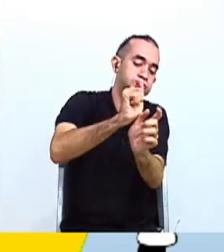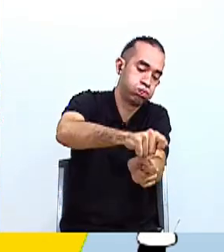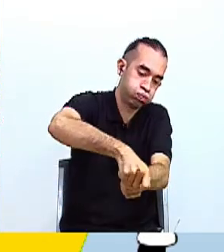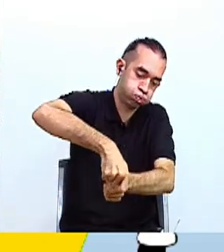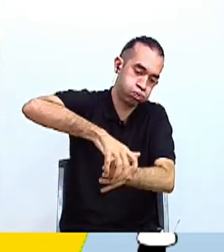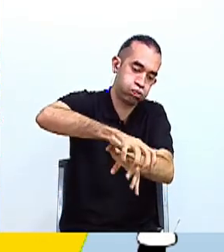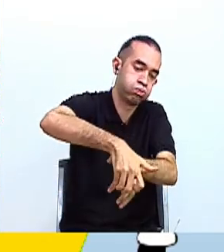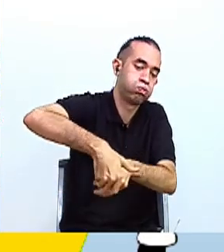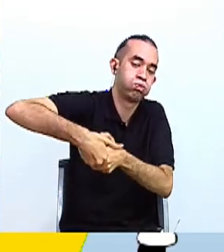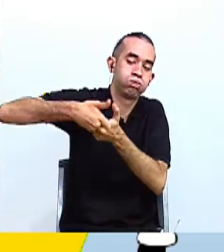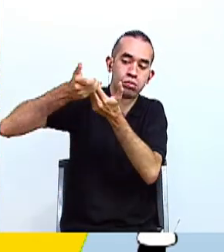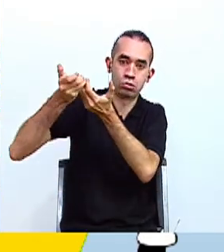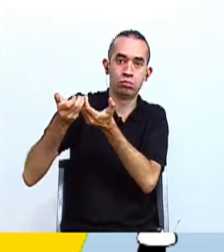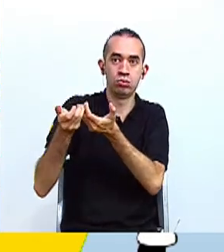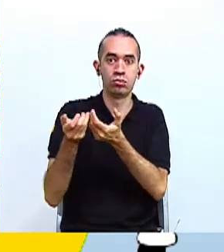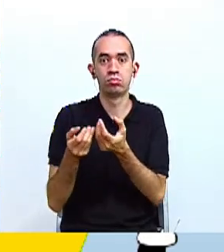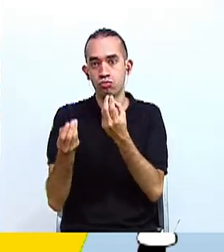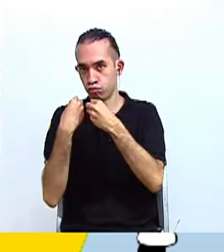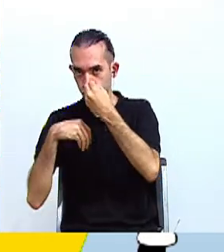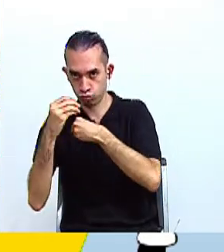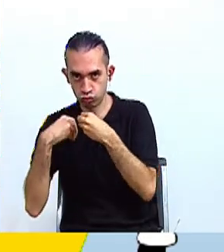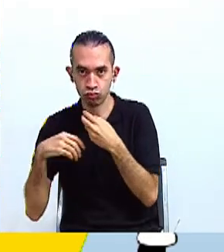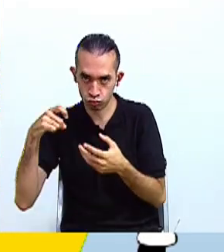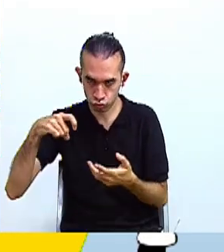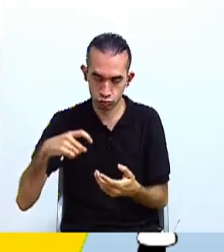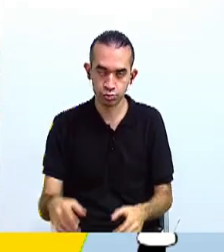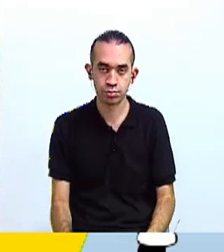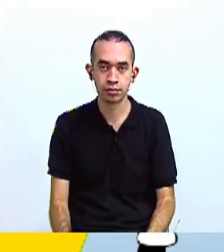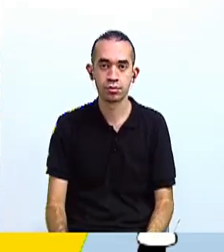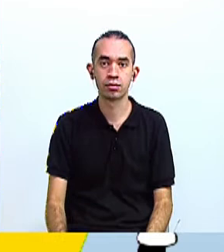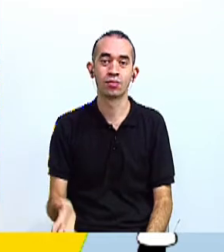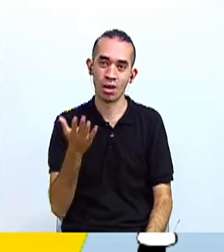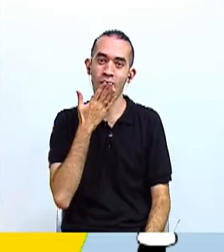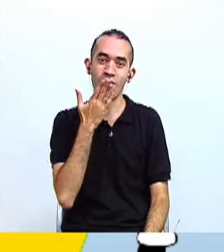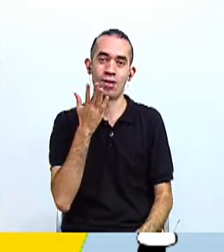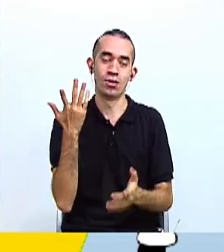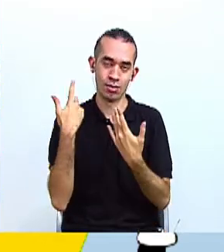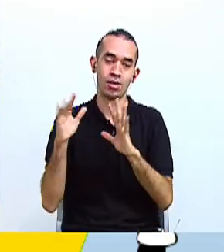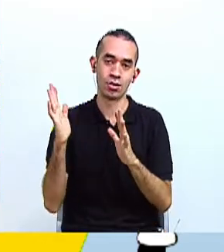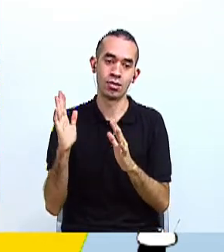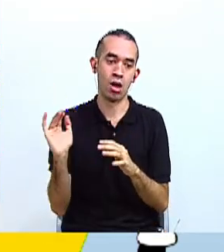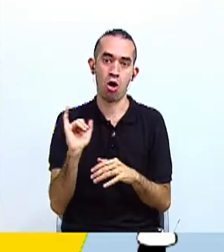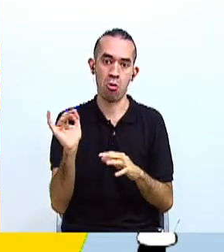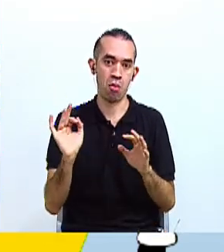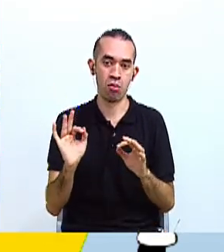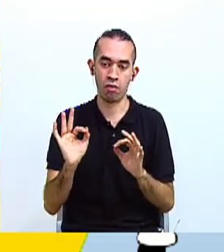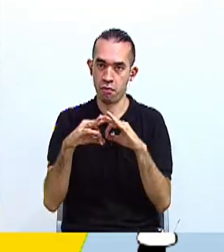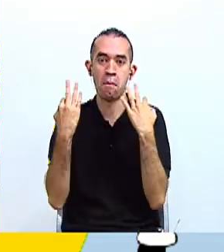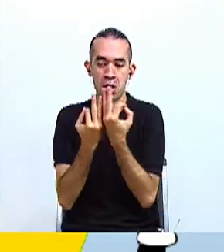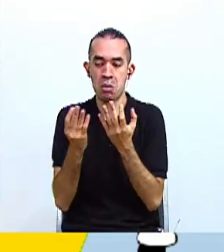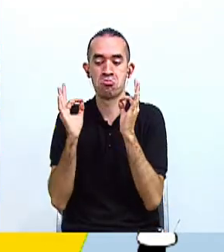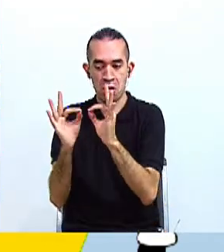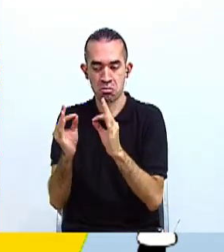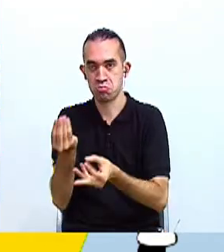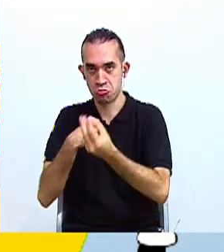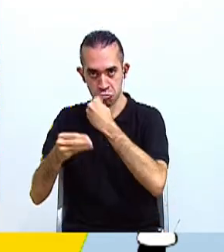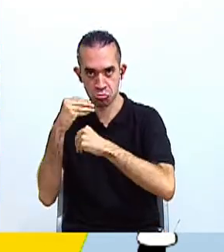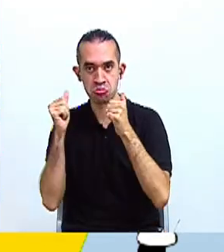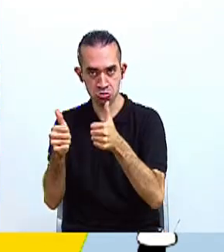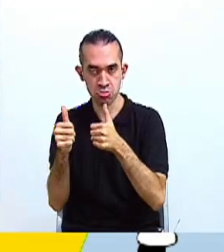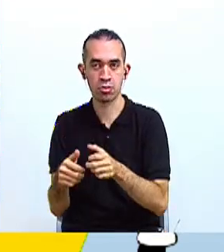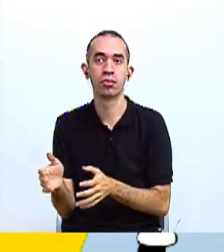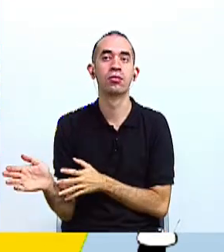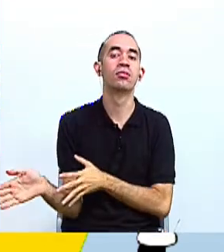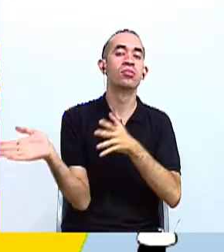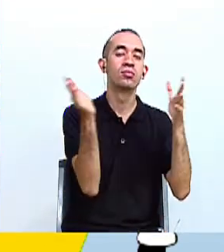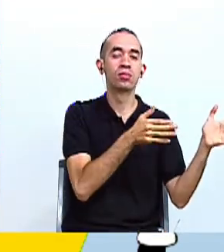Bueno, esto es algo de lo que nuestros aborígenes realizaron para poder mantener a sus familias. Veamos ahora algo sobre